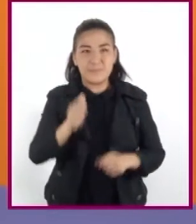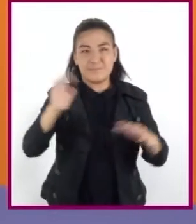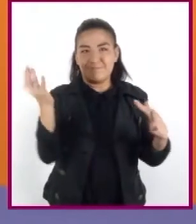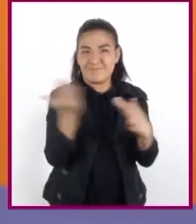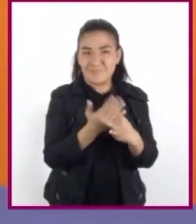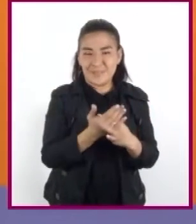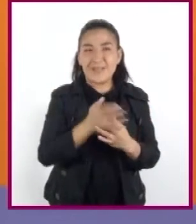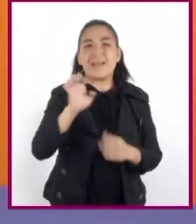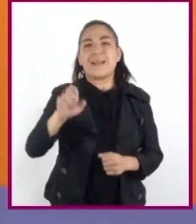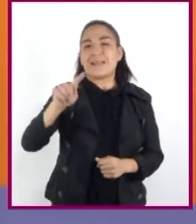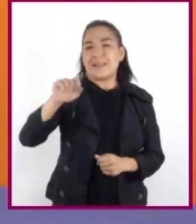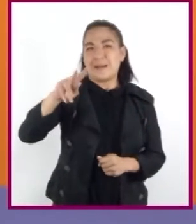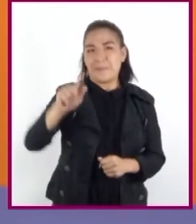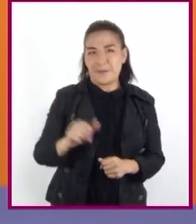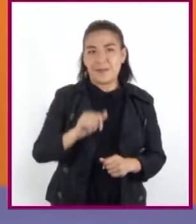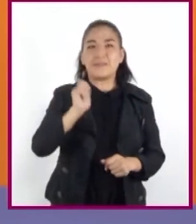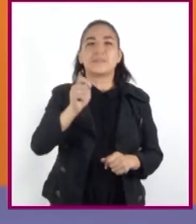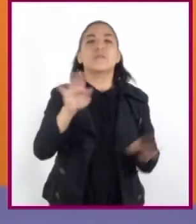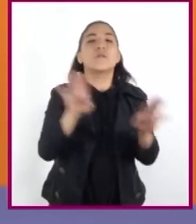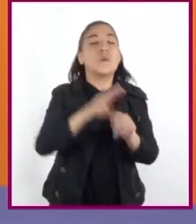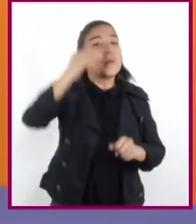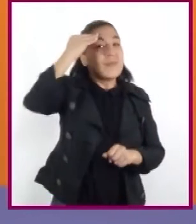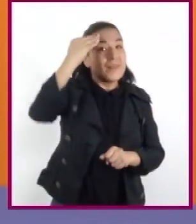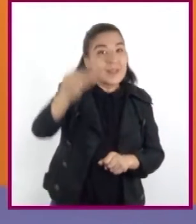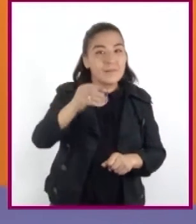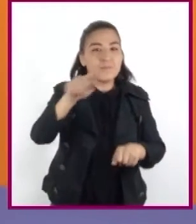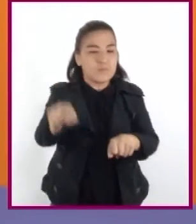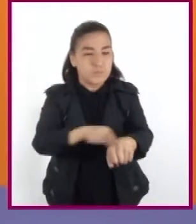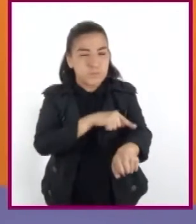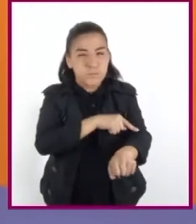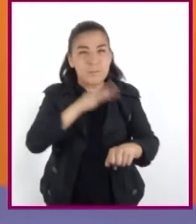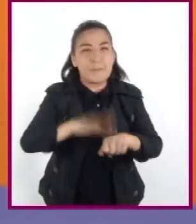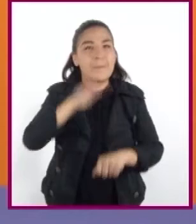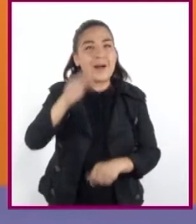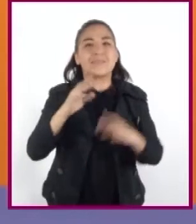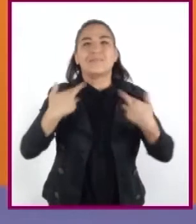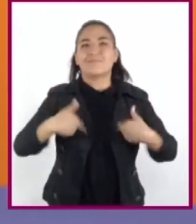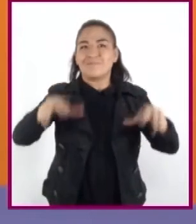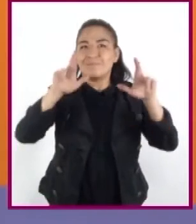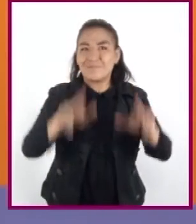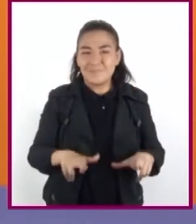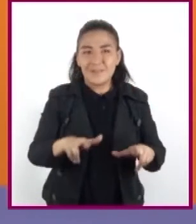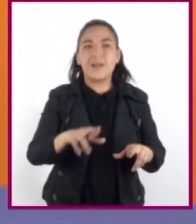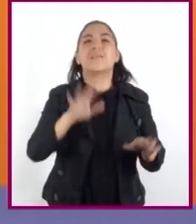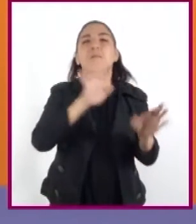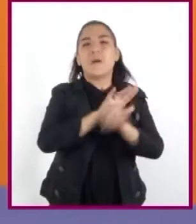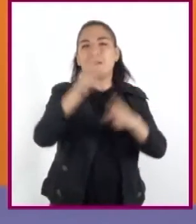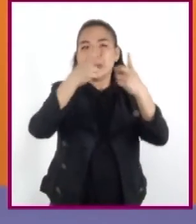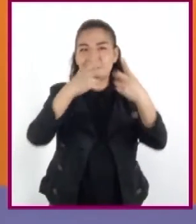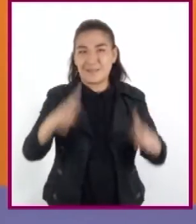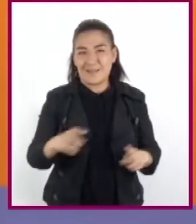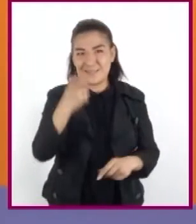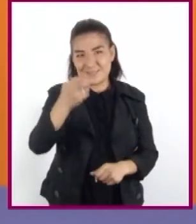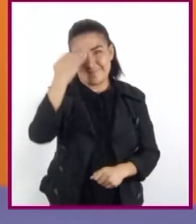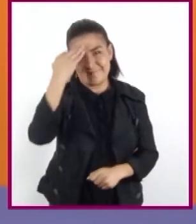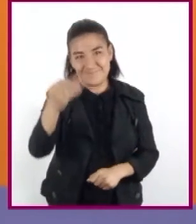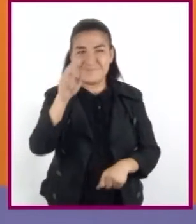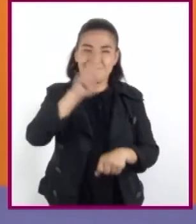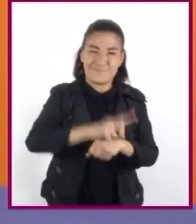en etapas, de acuerdo con la temporalidad de las sociedades más representativas que se desarrollaron en ellas.